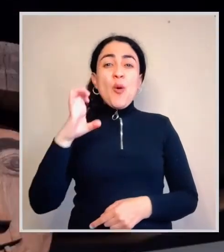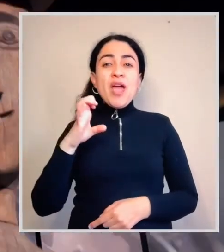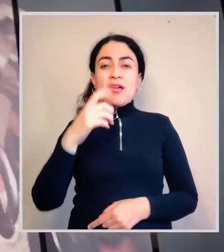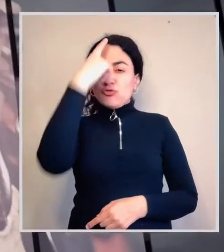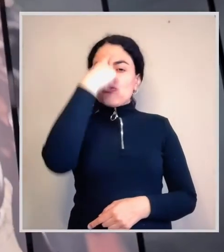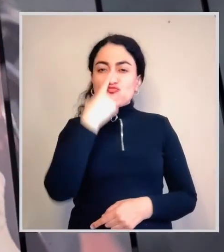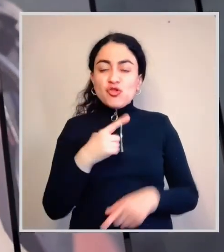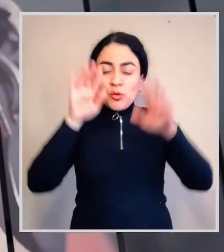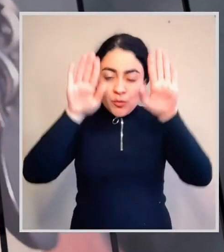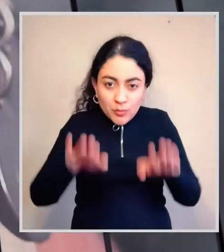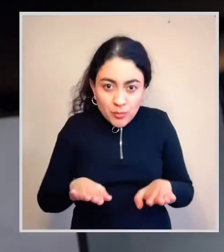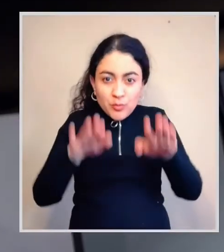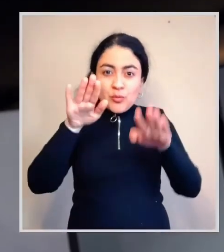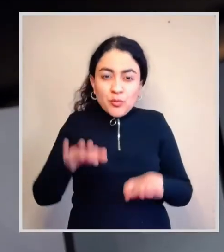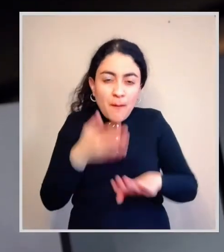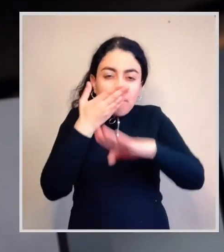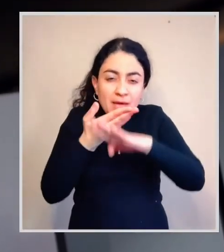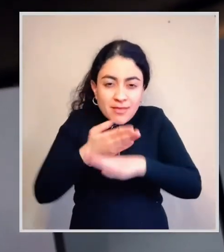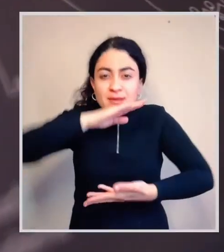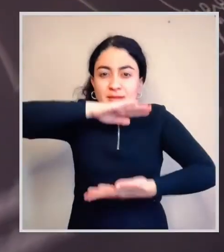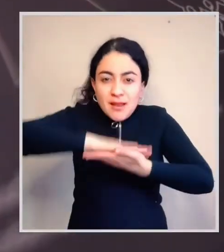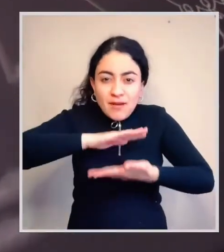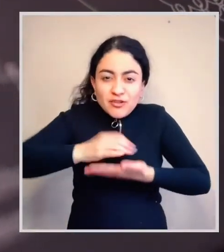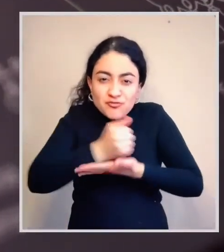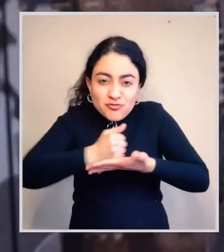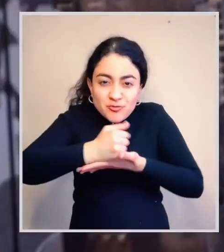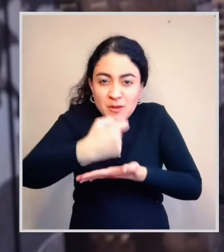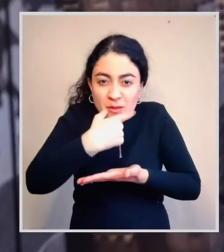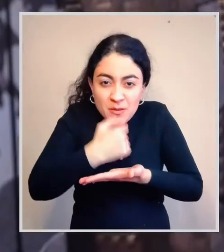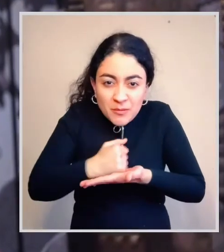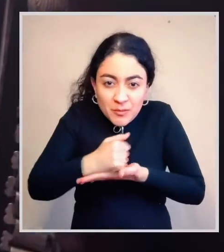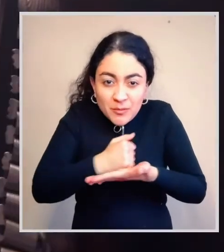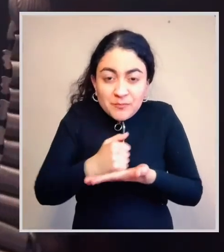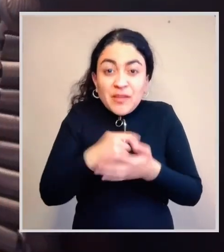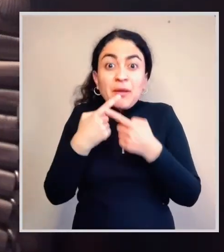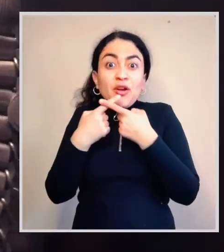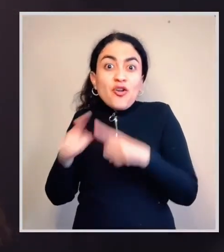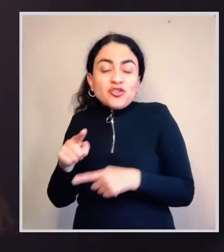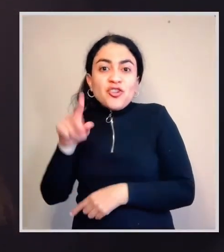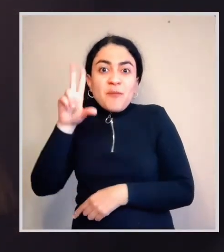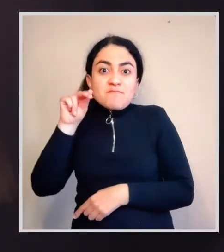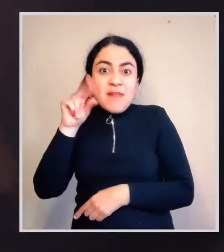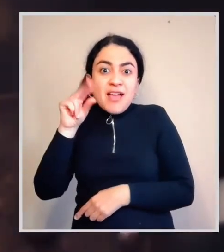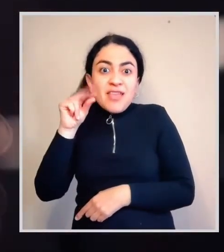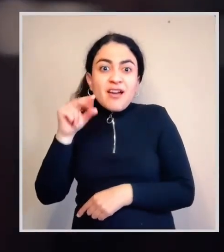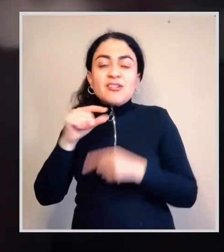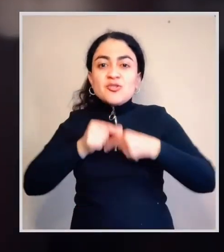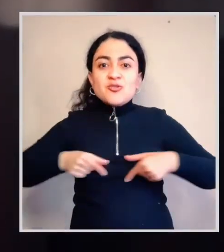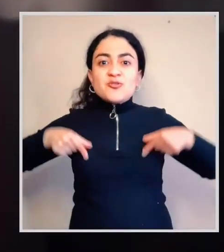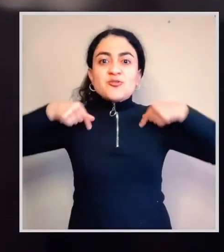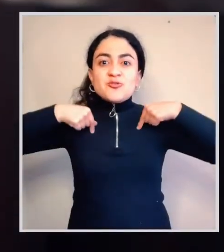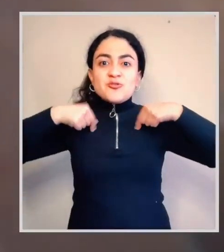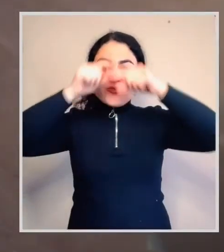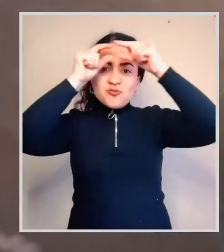utiliza la machi en sus rogativas y ceremonias, y las joyas de plata, símbolo de la riqueza de los antiguos jefes.